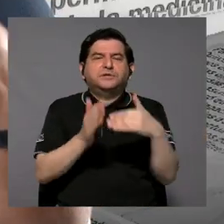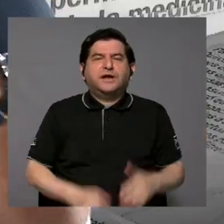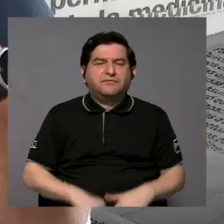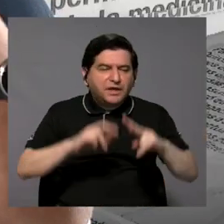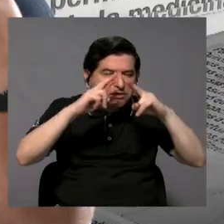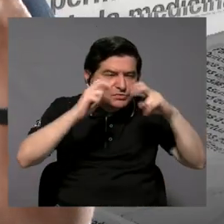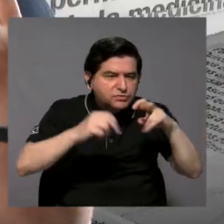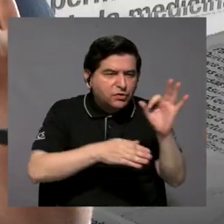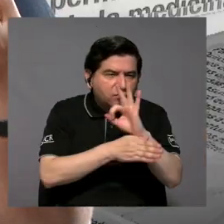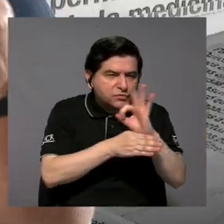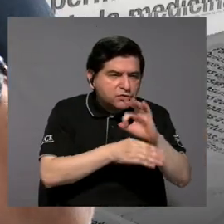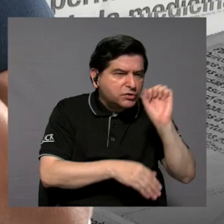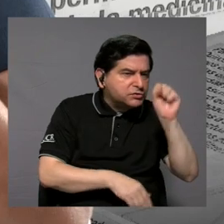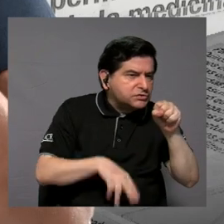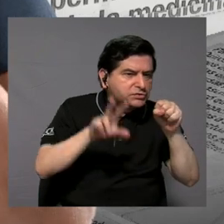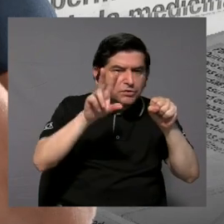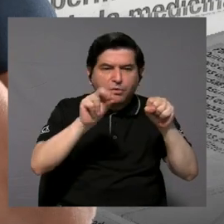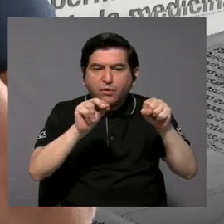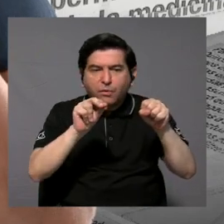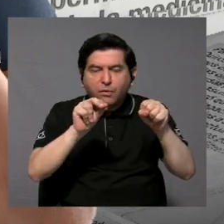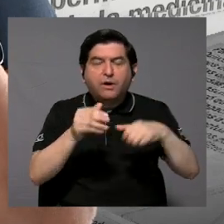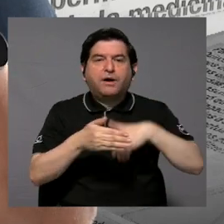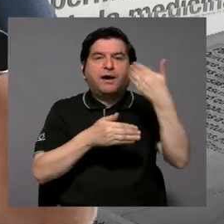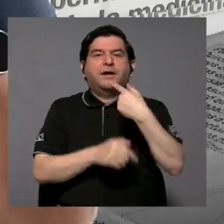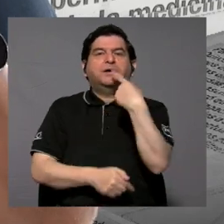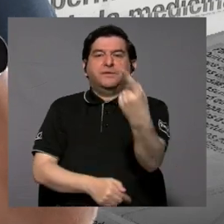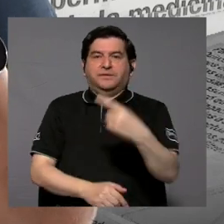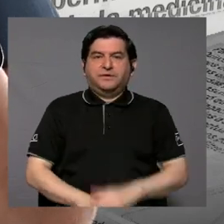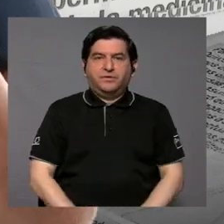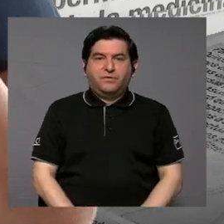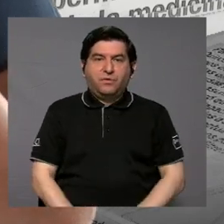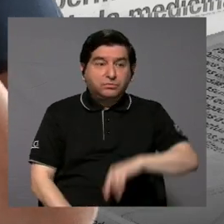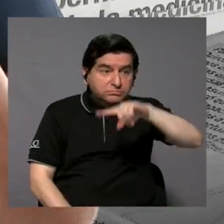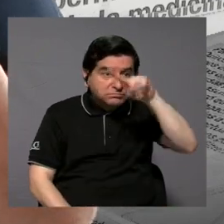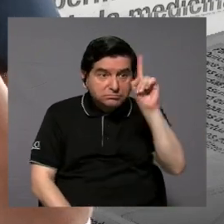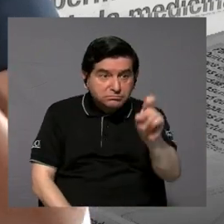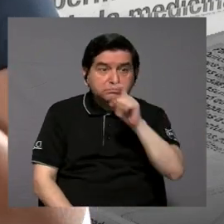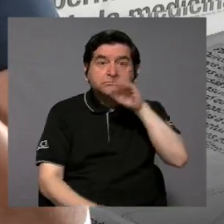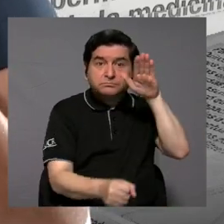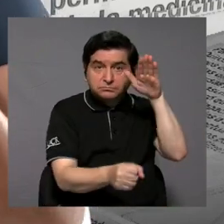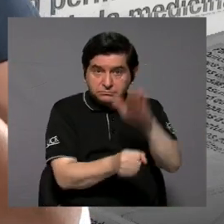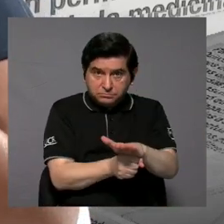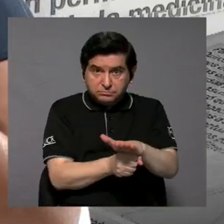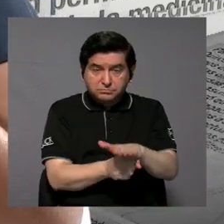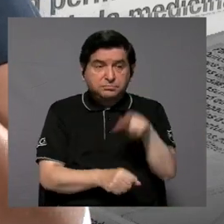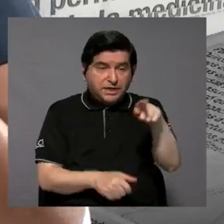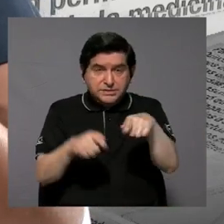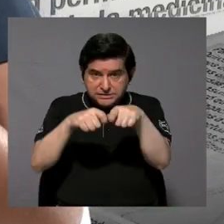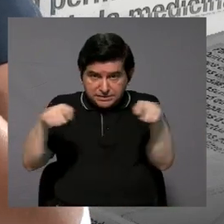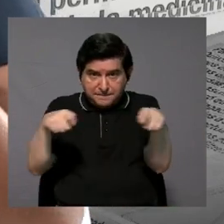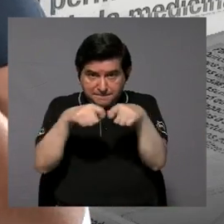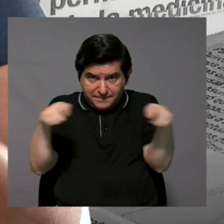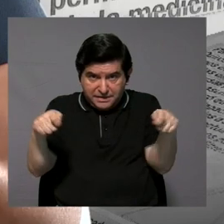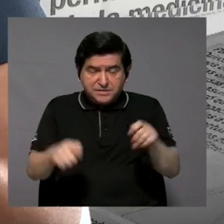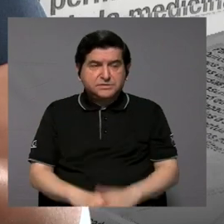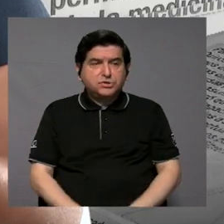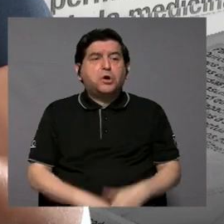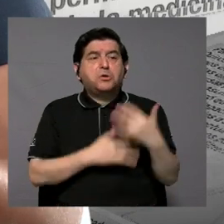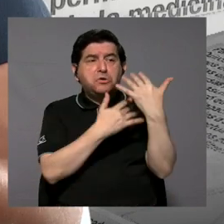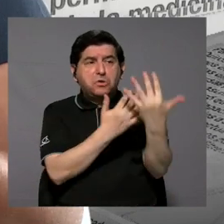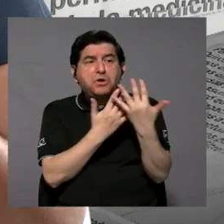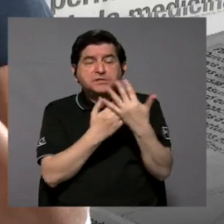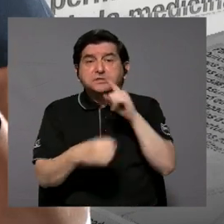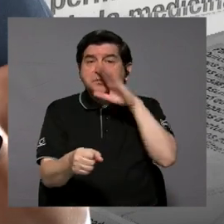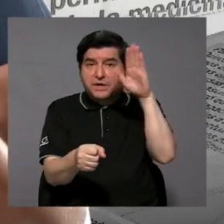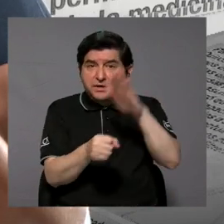revisar para ver si funcionó, ¿verdad? Y luego podemos decir, bueno, si el ítem cumple esas métricas, si cumple esas